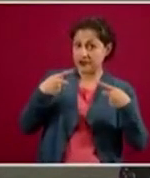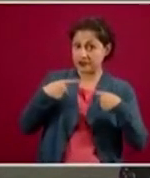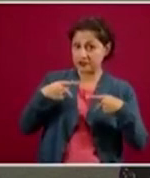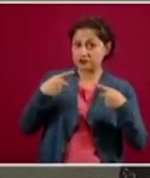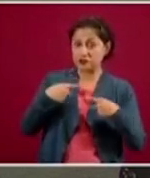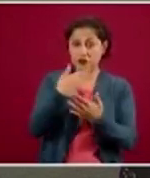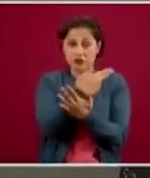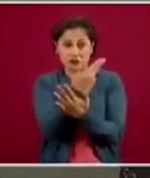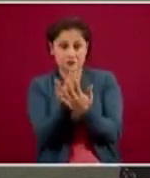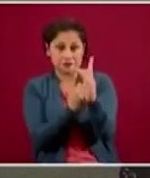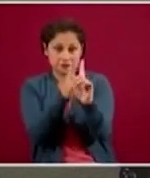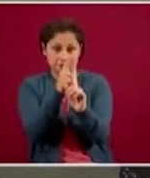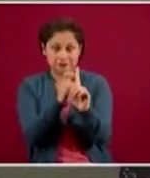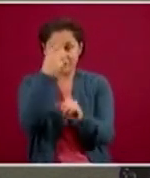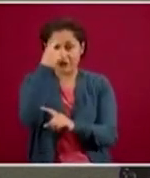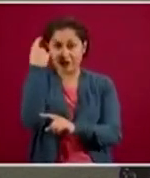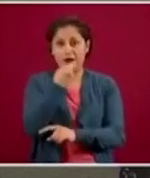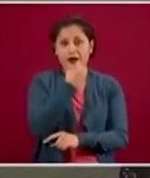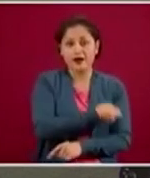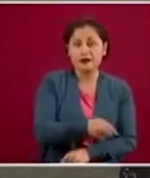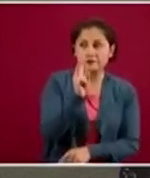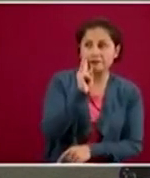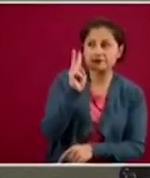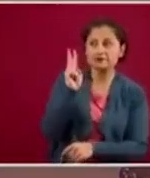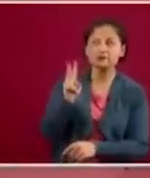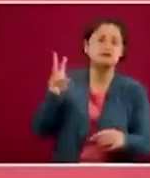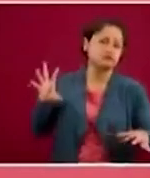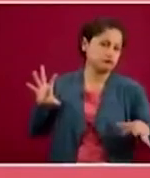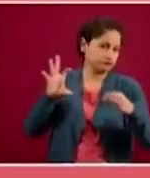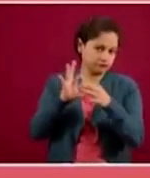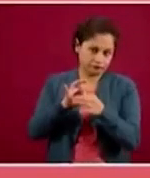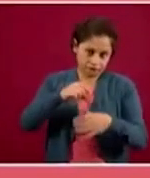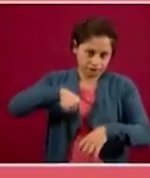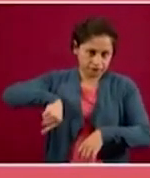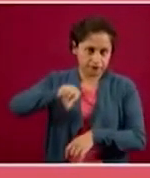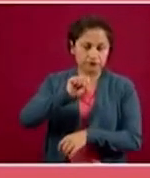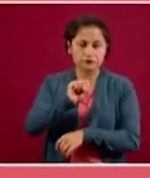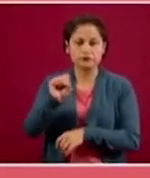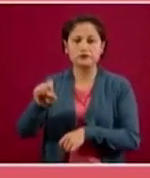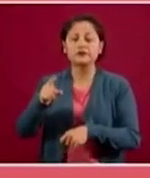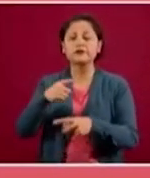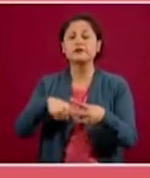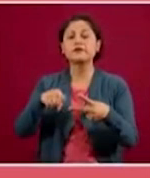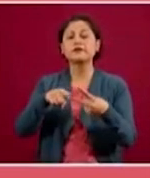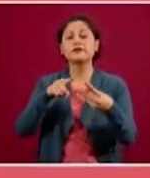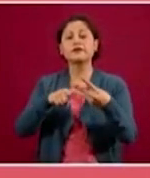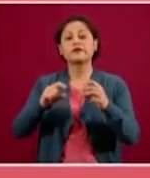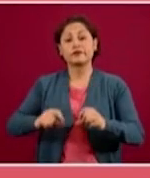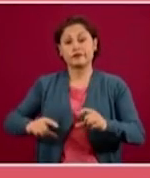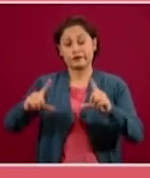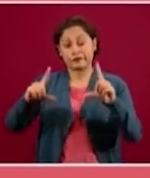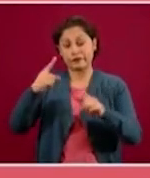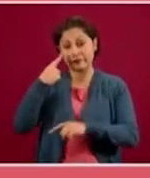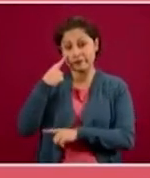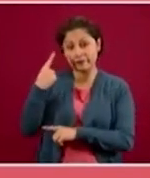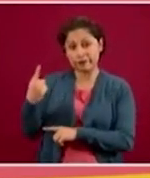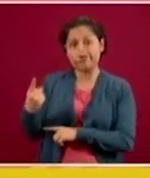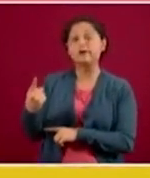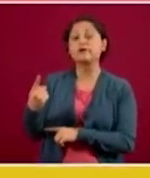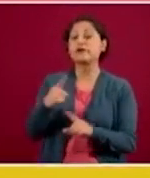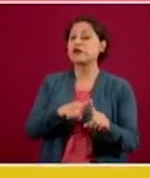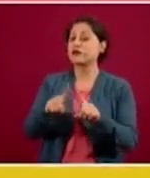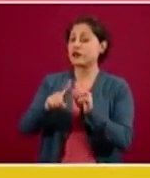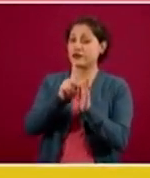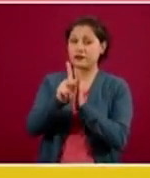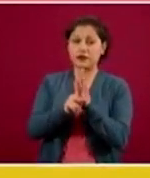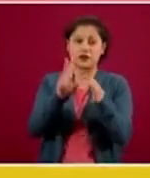lógicamente en alianza con ellos se han hecho estos eventos. Si seguimos subiendo, encontramos también videos explicativos, más